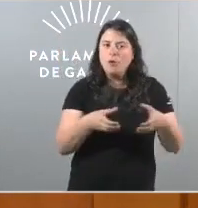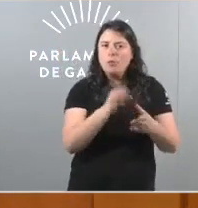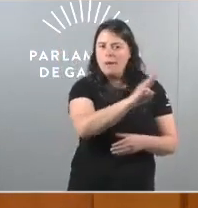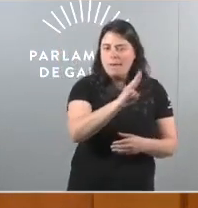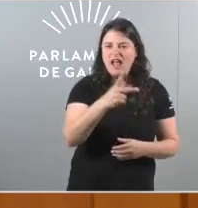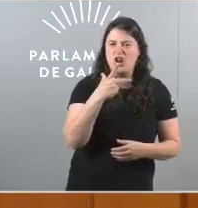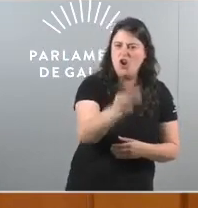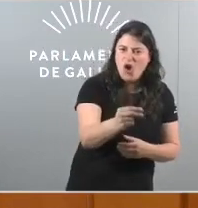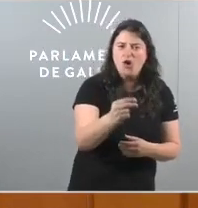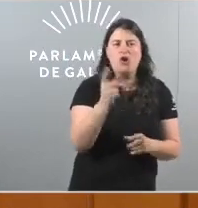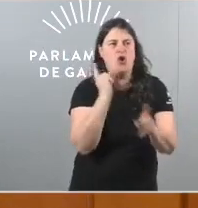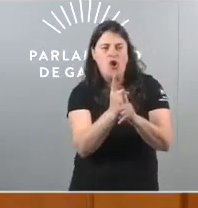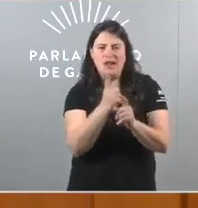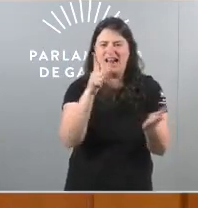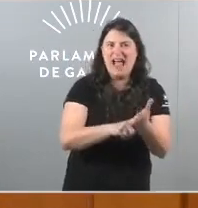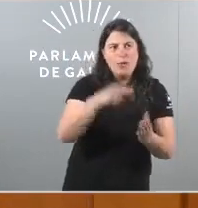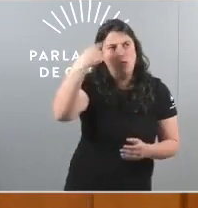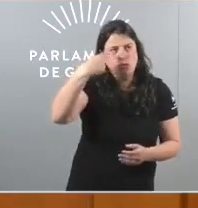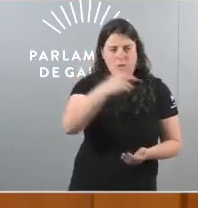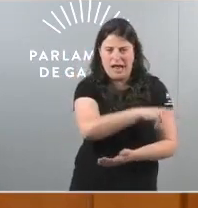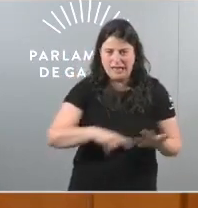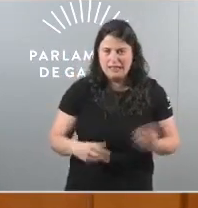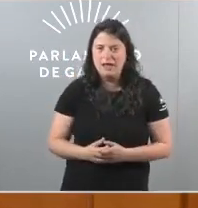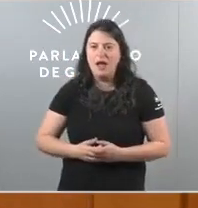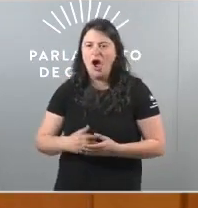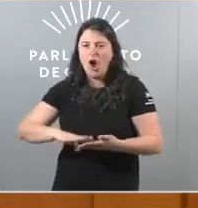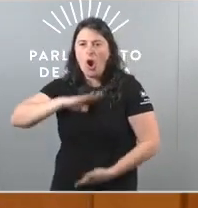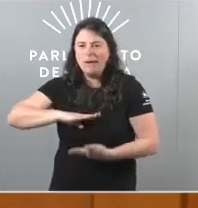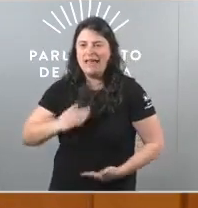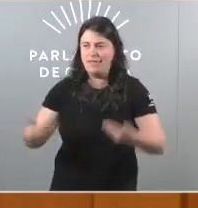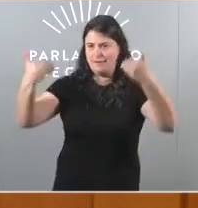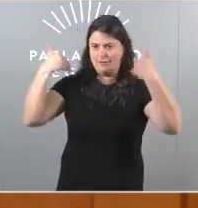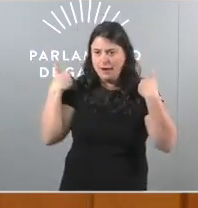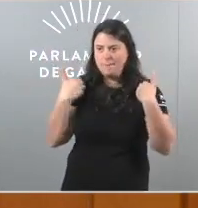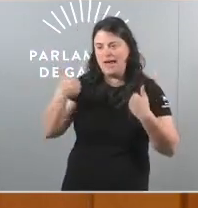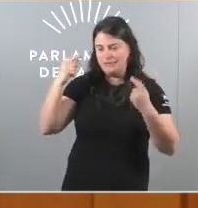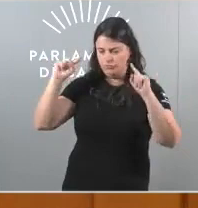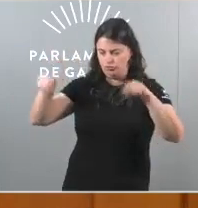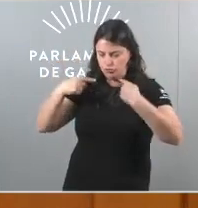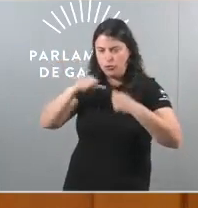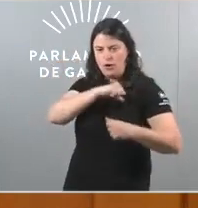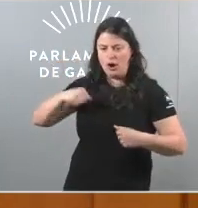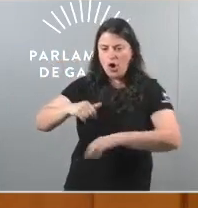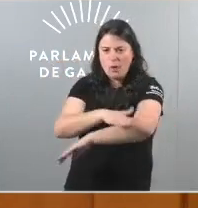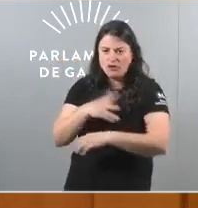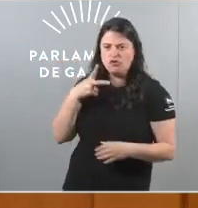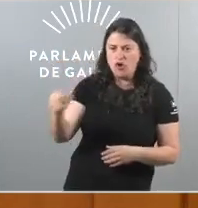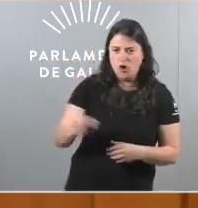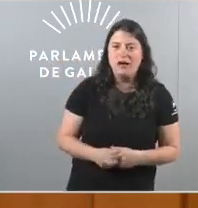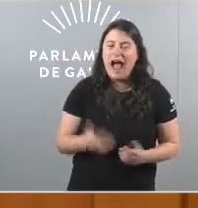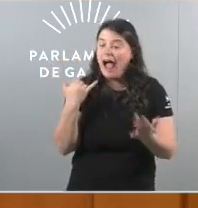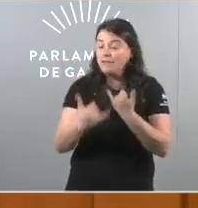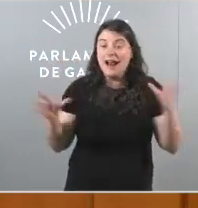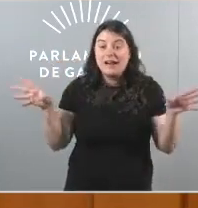lingua e a cultura galegas non a máis competencias e máis autogoverno en definitiva non a